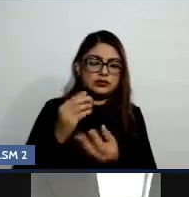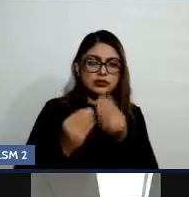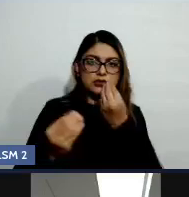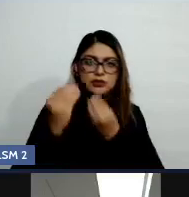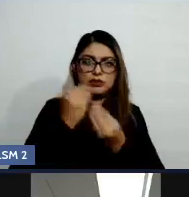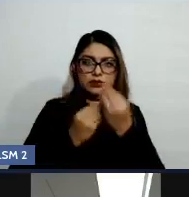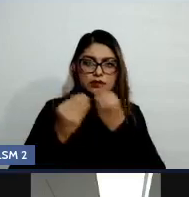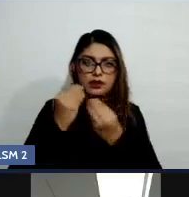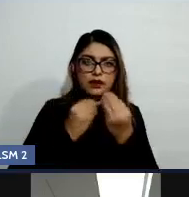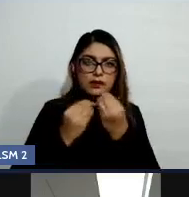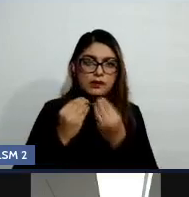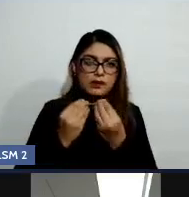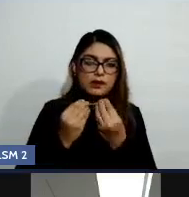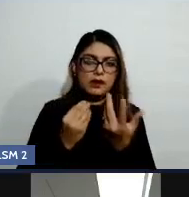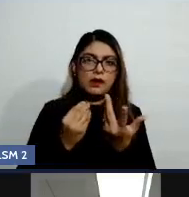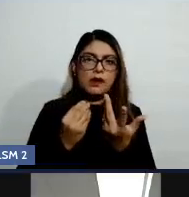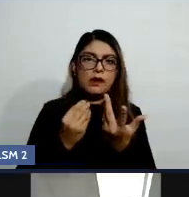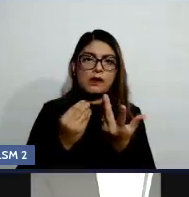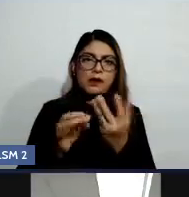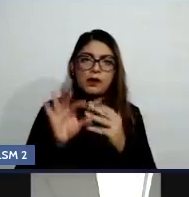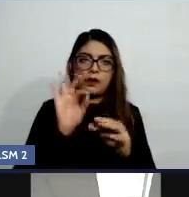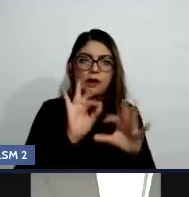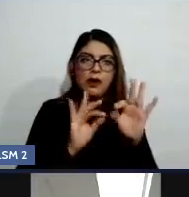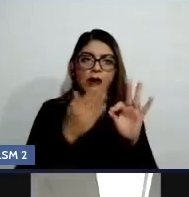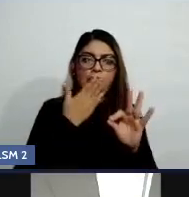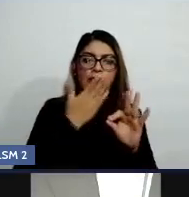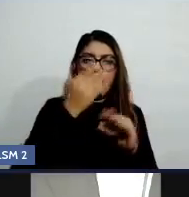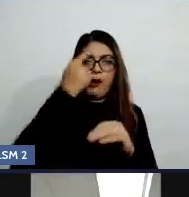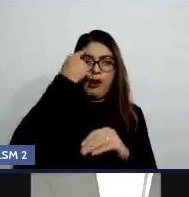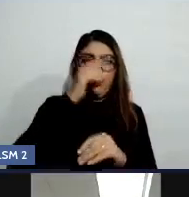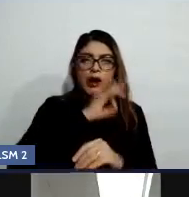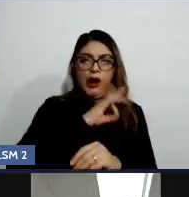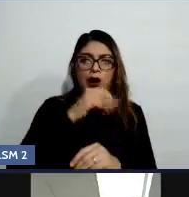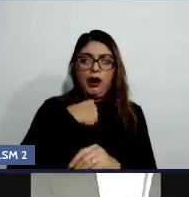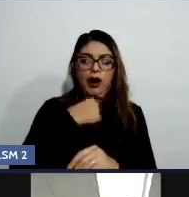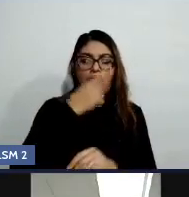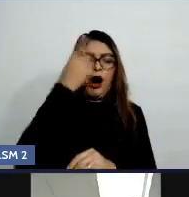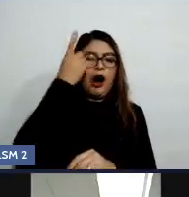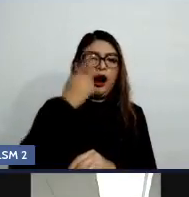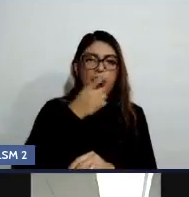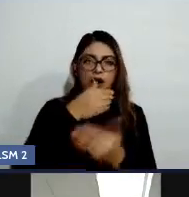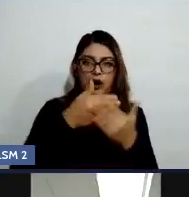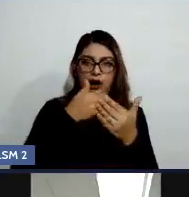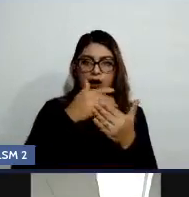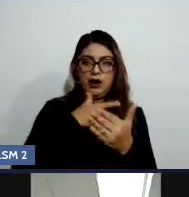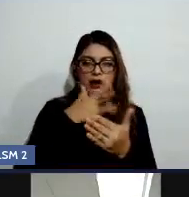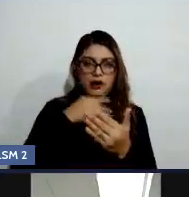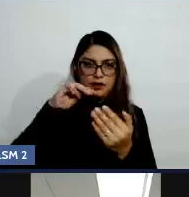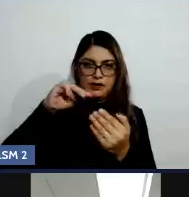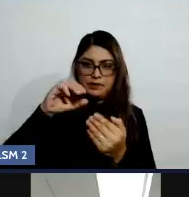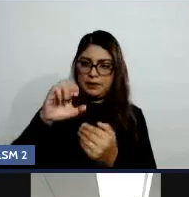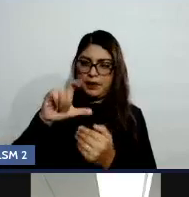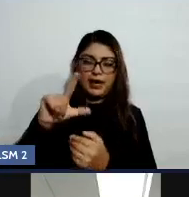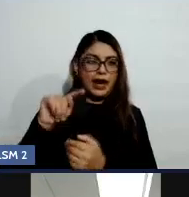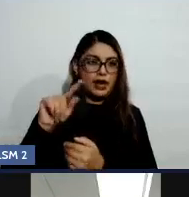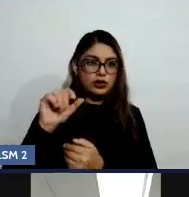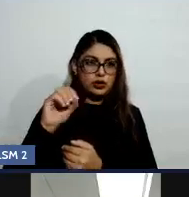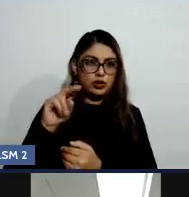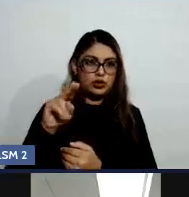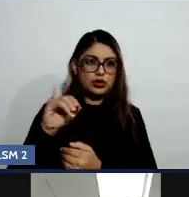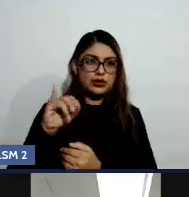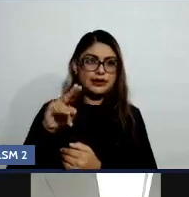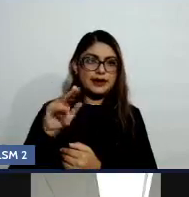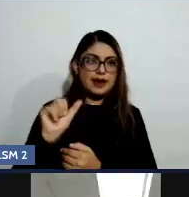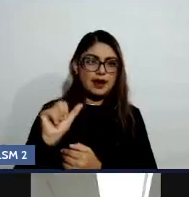o estimulan la producción de melatonina y serotonina en nuestro cerebro, ¿no? Que son los que requerimos